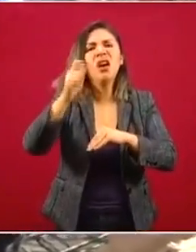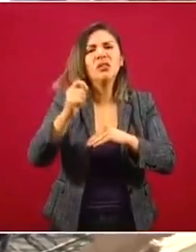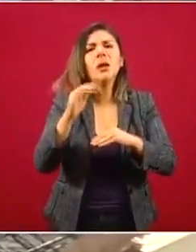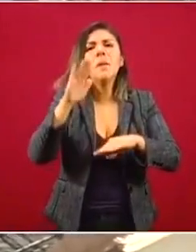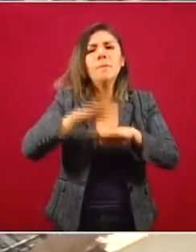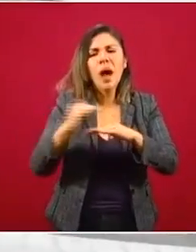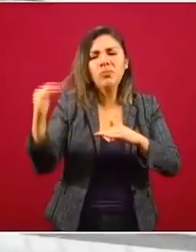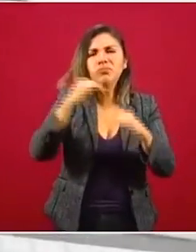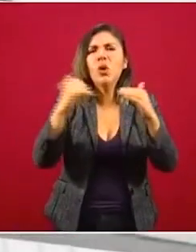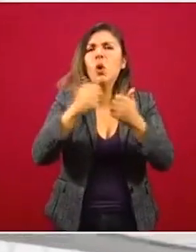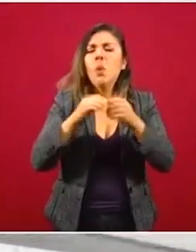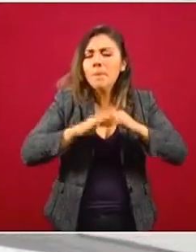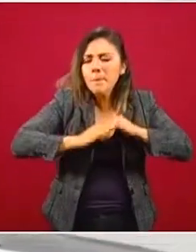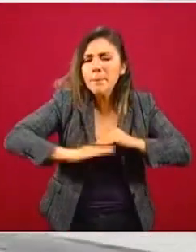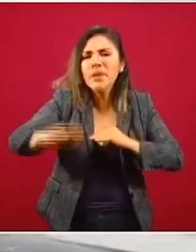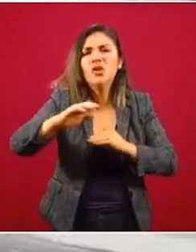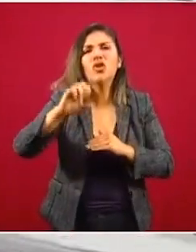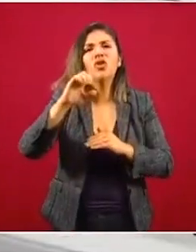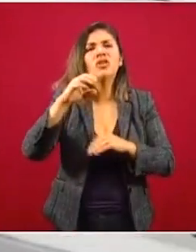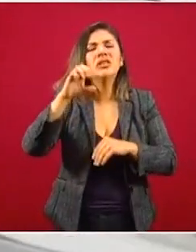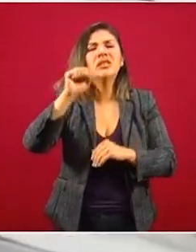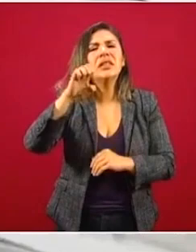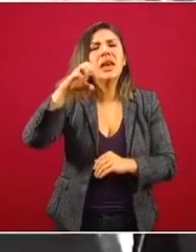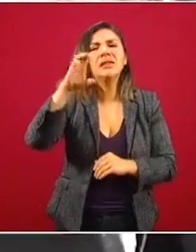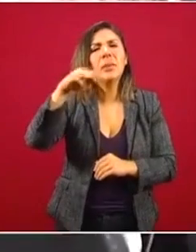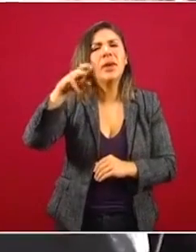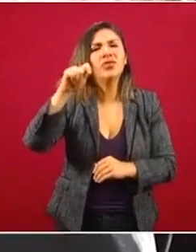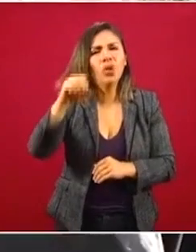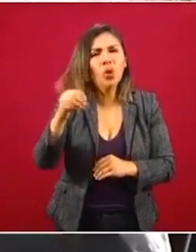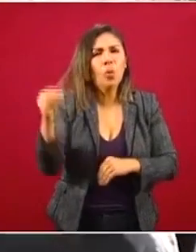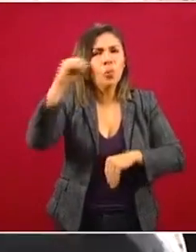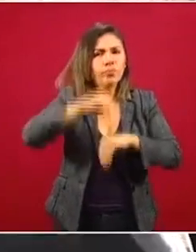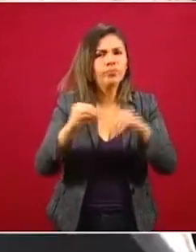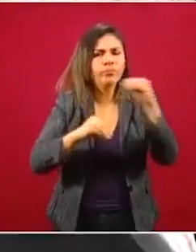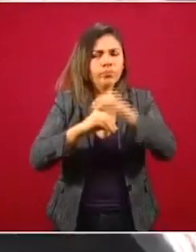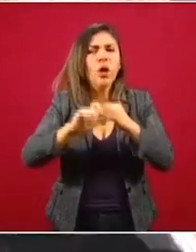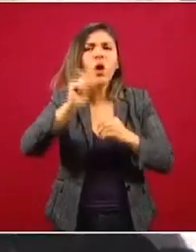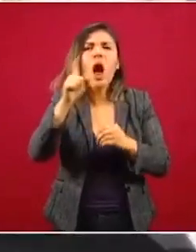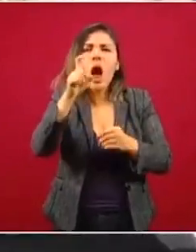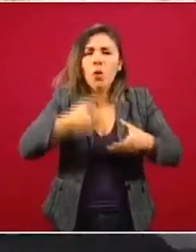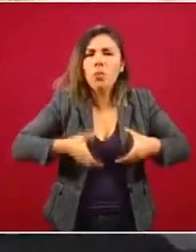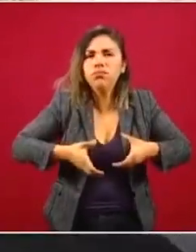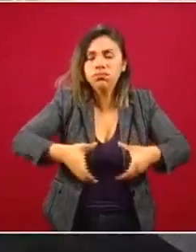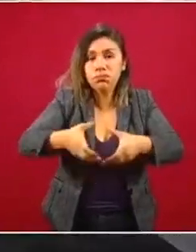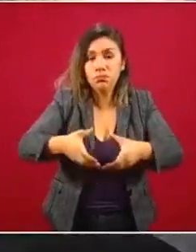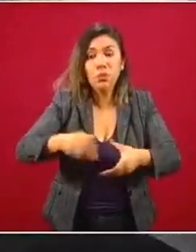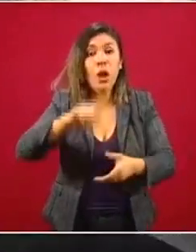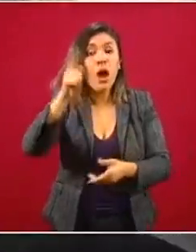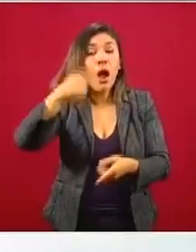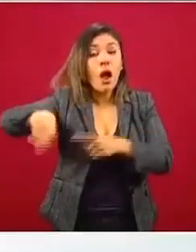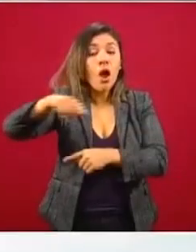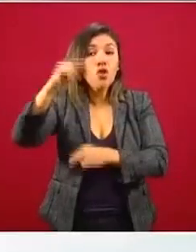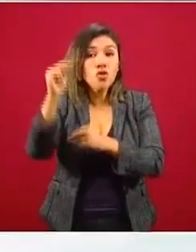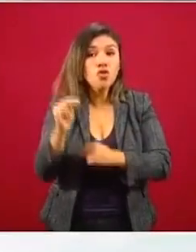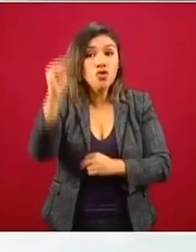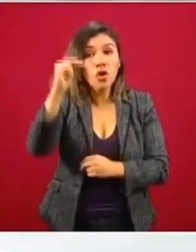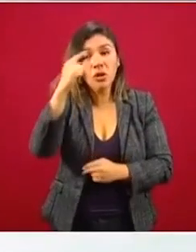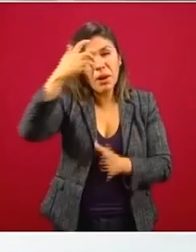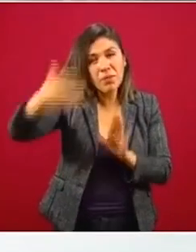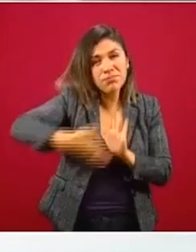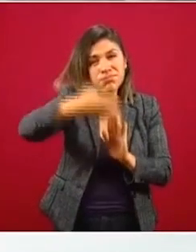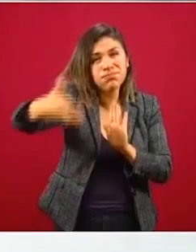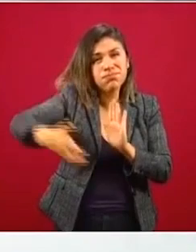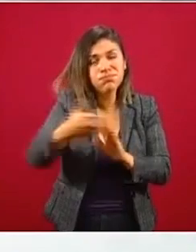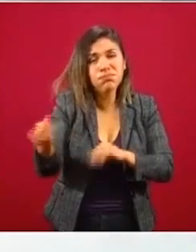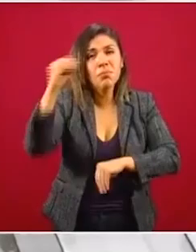capas con suelo cemento, base hidráulica y tendido de concreto magro. En la pista norte, la excavación encaja para el desplante de la